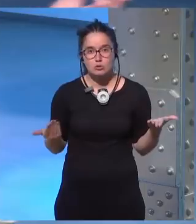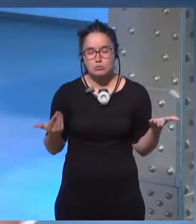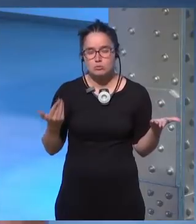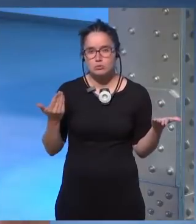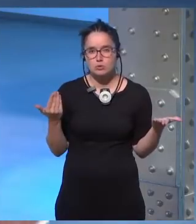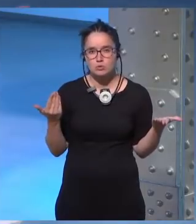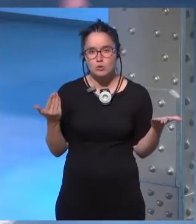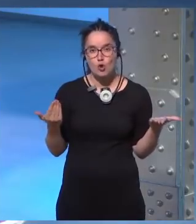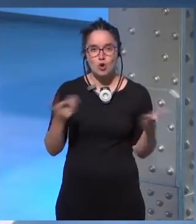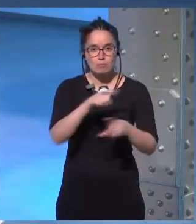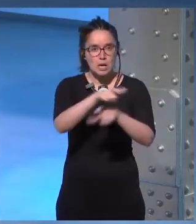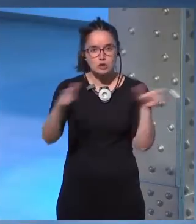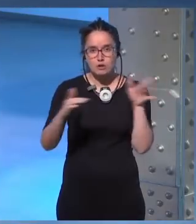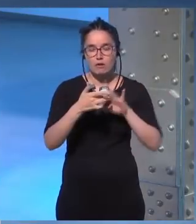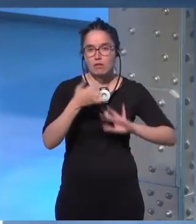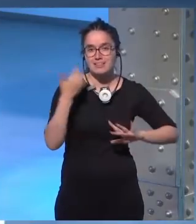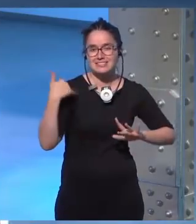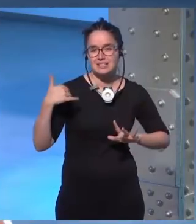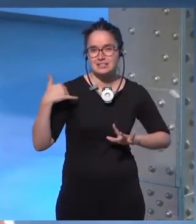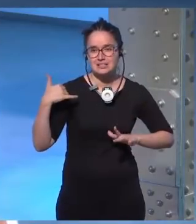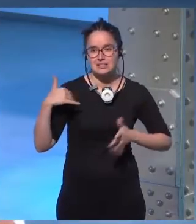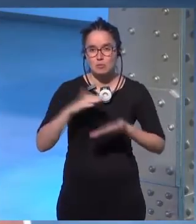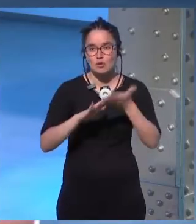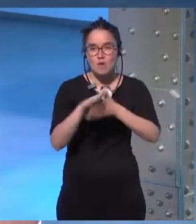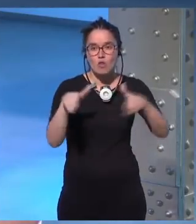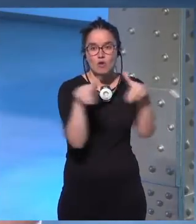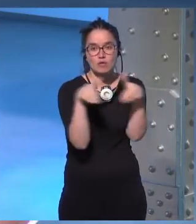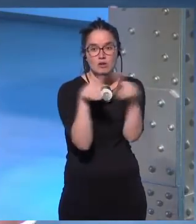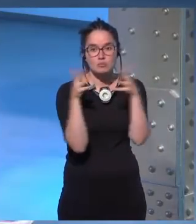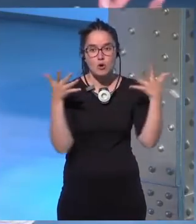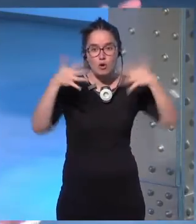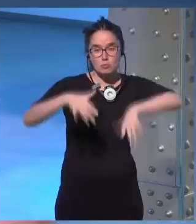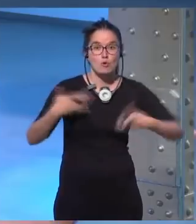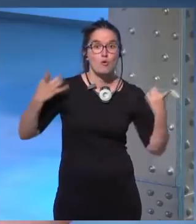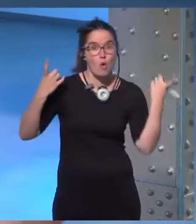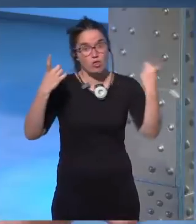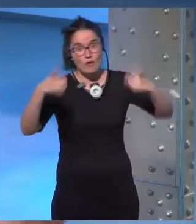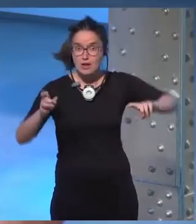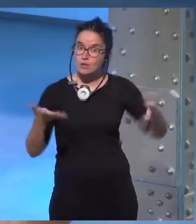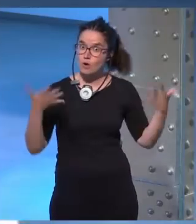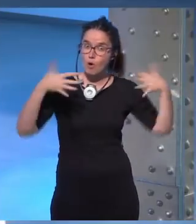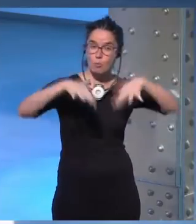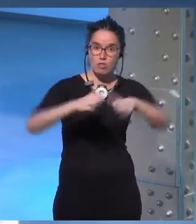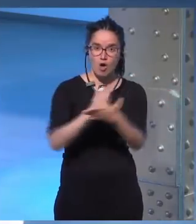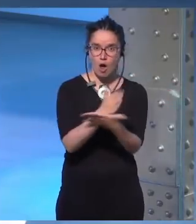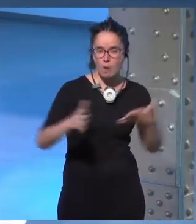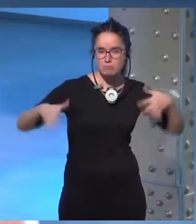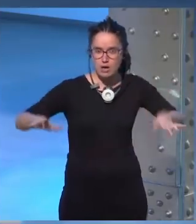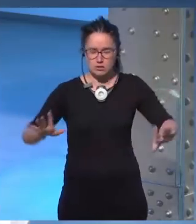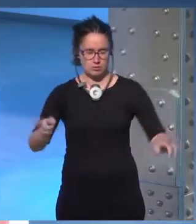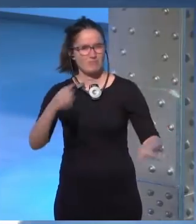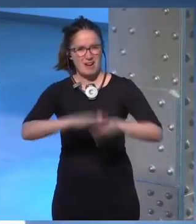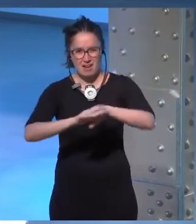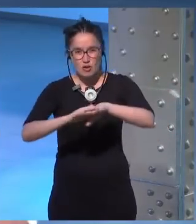encontrarme con gente que dice ya hemos tratado el feminismo en la convención y no hace falta una convención aparte no oiga mire